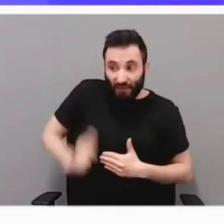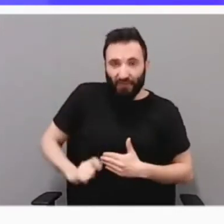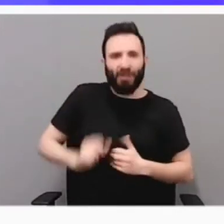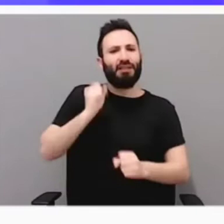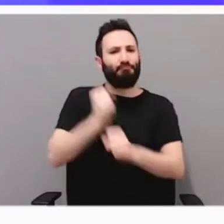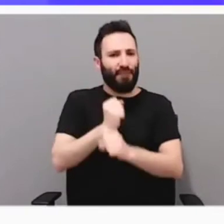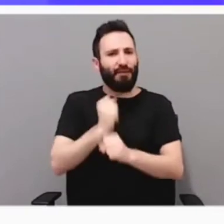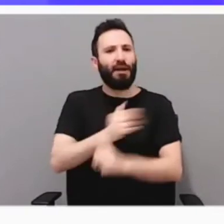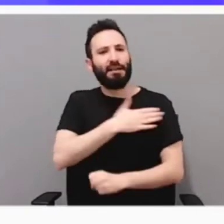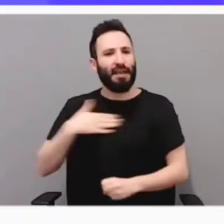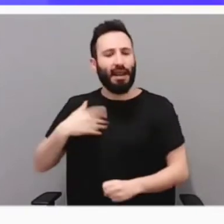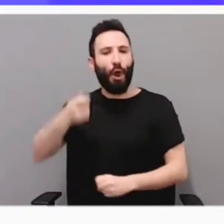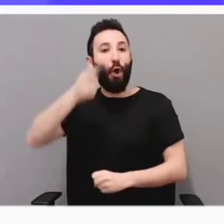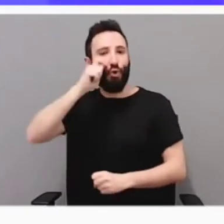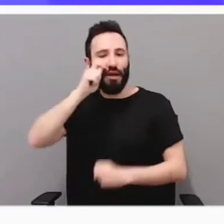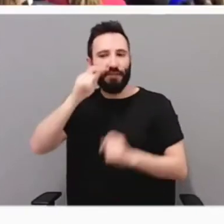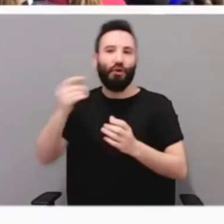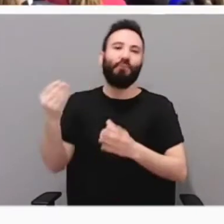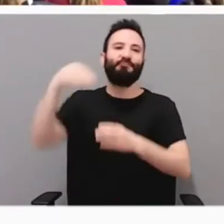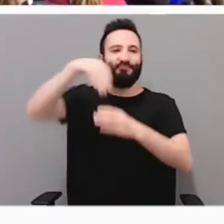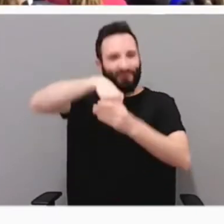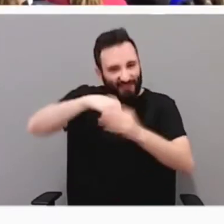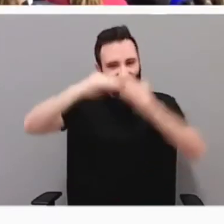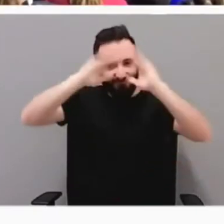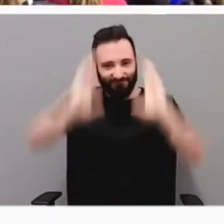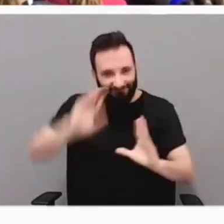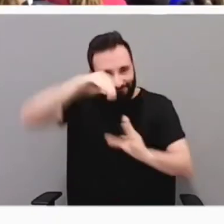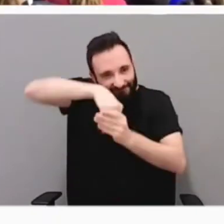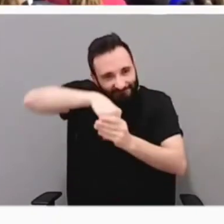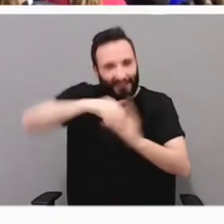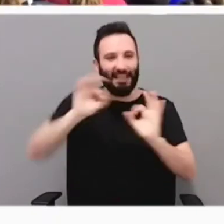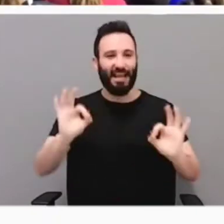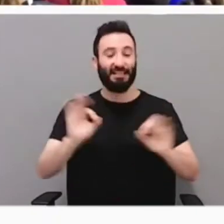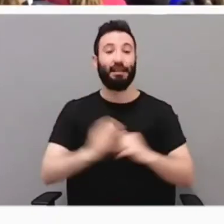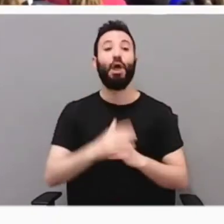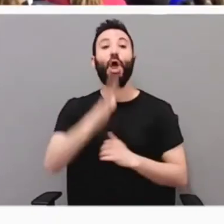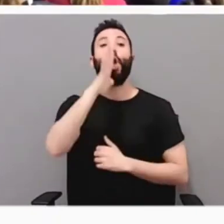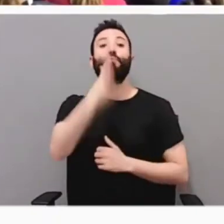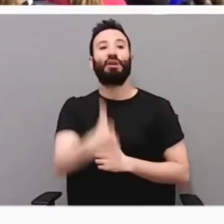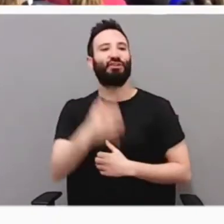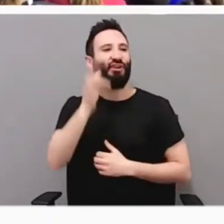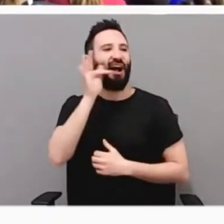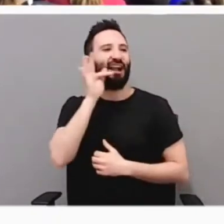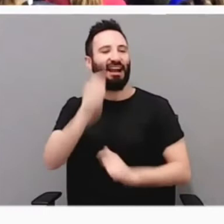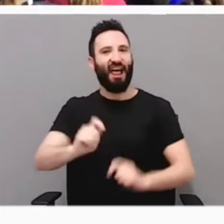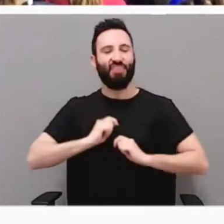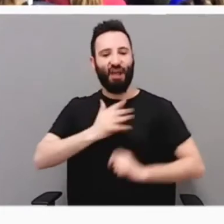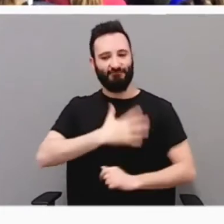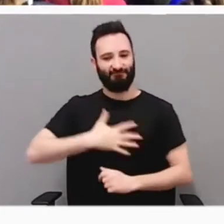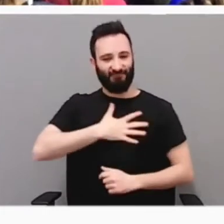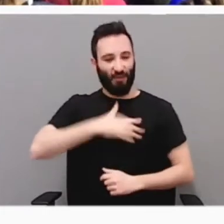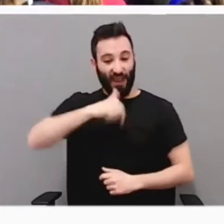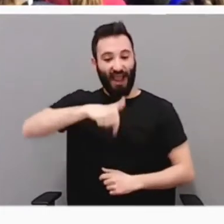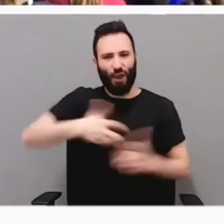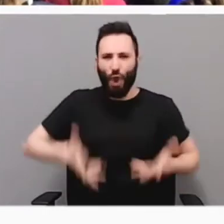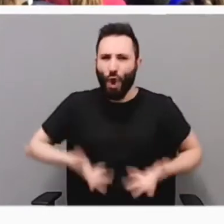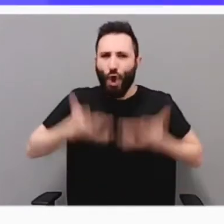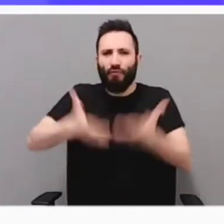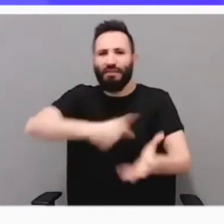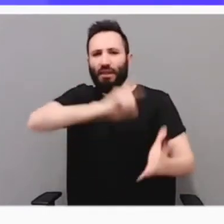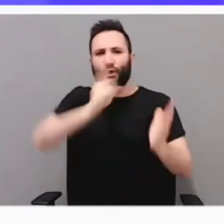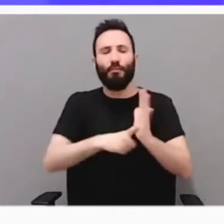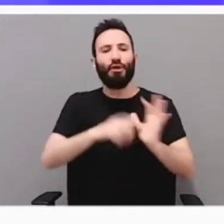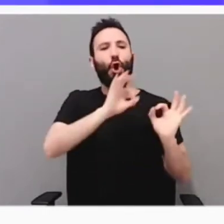turista quede atrapado entre estas montañas. Por eso, Alcalá sienta también al cuerpo, porque aquí todo se ofrece y se disfruta en un orden natural.